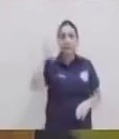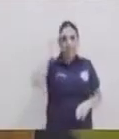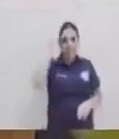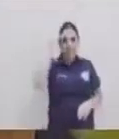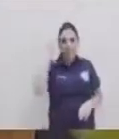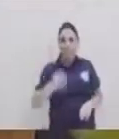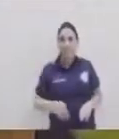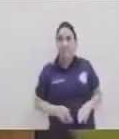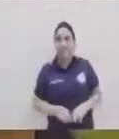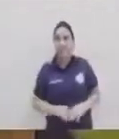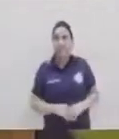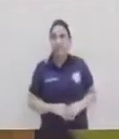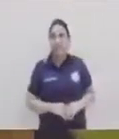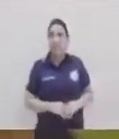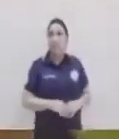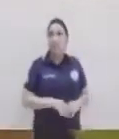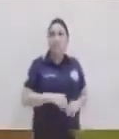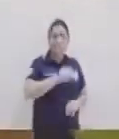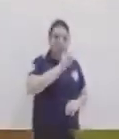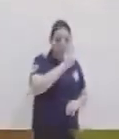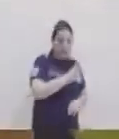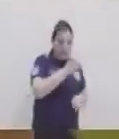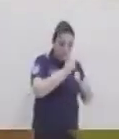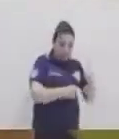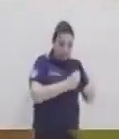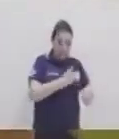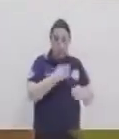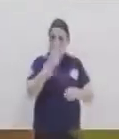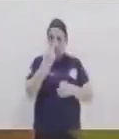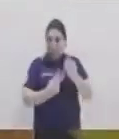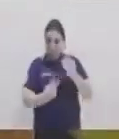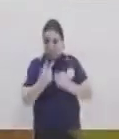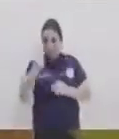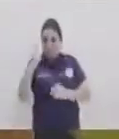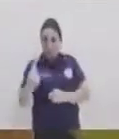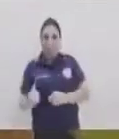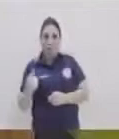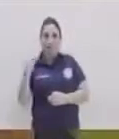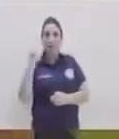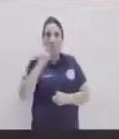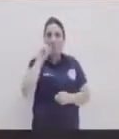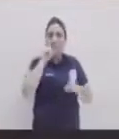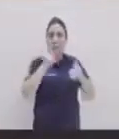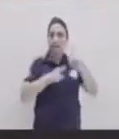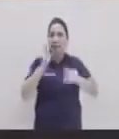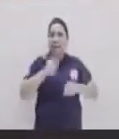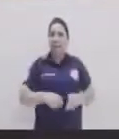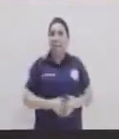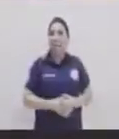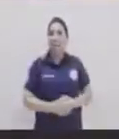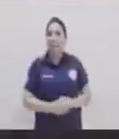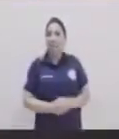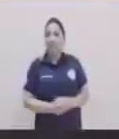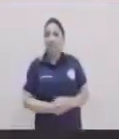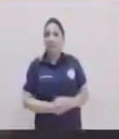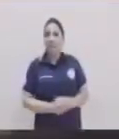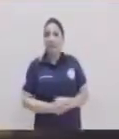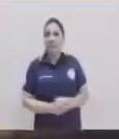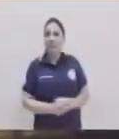Ah, va, ahora ya sé cuál es el do, ¿verdad? Sí. Tres, dos, buscamos y agarramos de referencia. Ah, esta canción suena así.